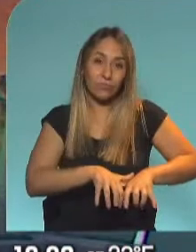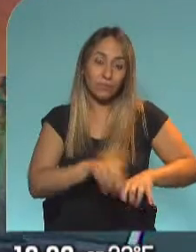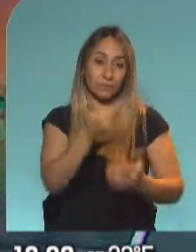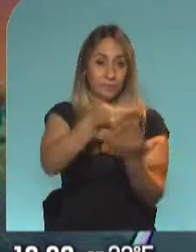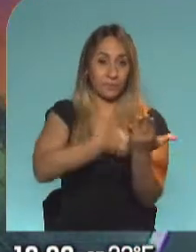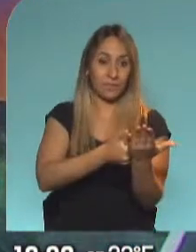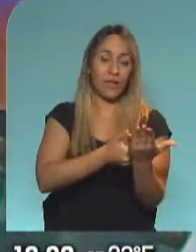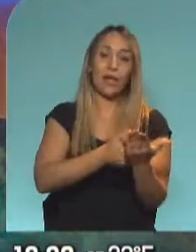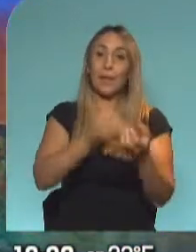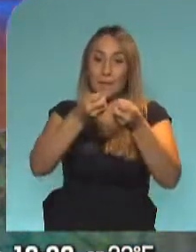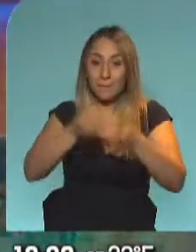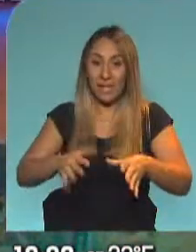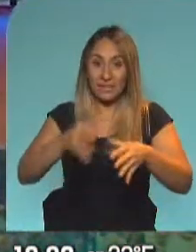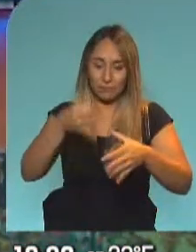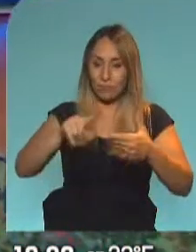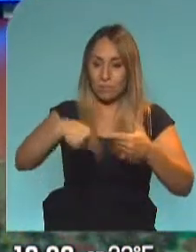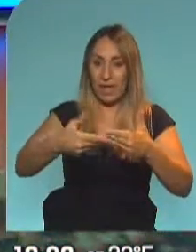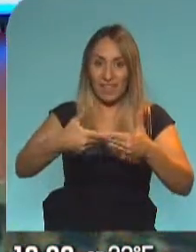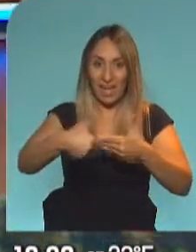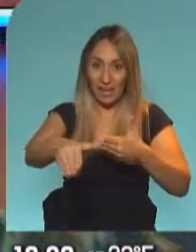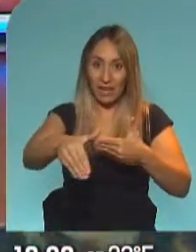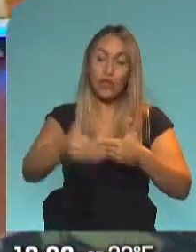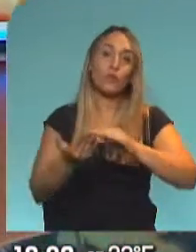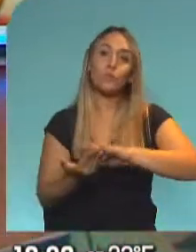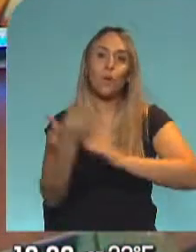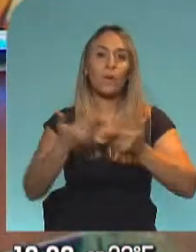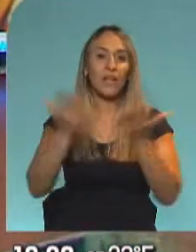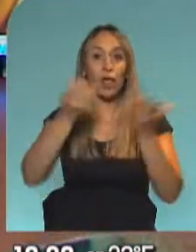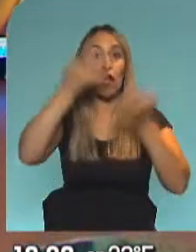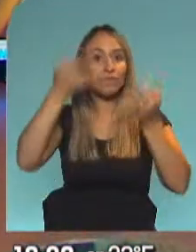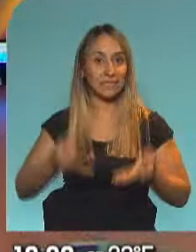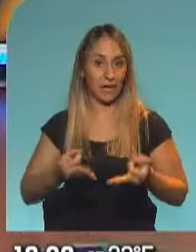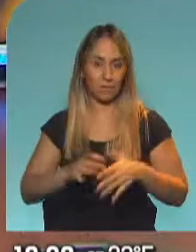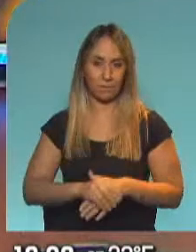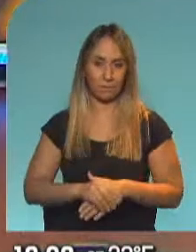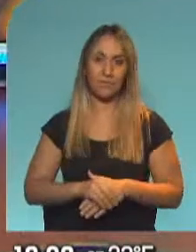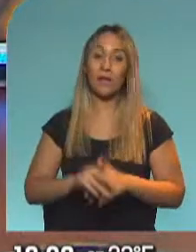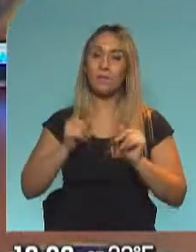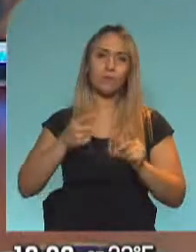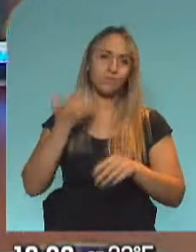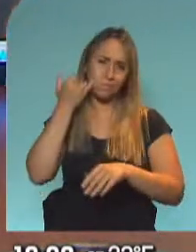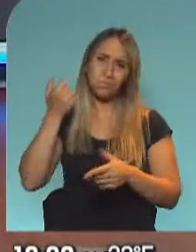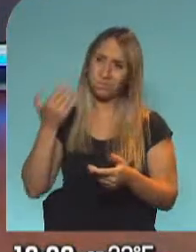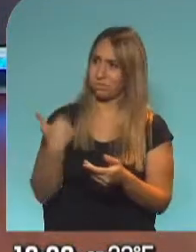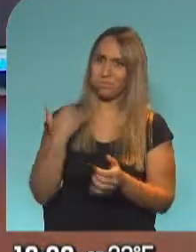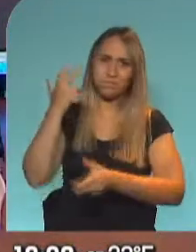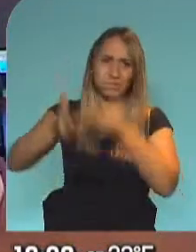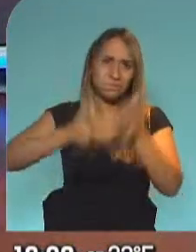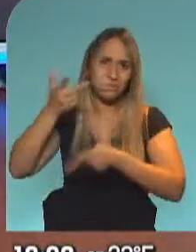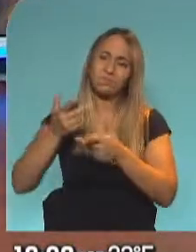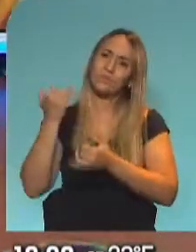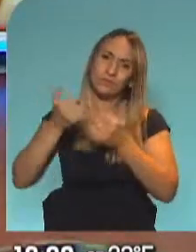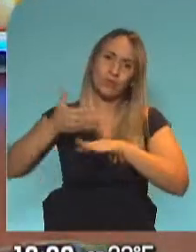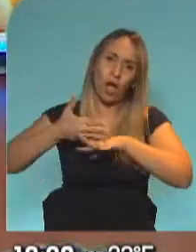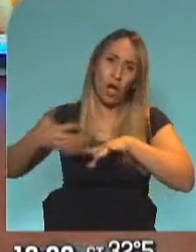vigencia a partir de mañana, ya cuando esté publicado en el boletín oficial. Vamos a pasar en limpio todo lo que le venimos diciendo ya desde hace minutos, desde que arrancamos esta